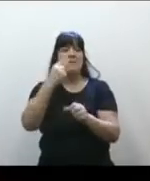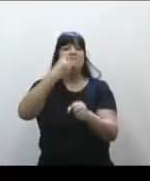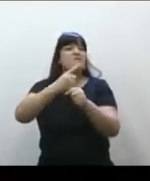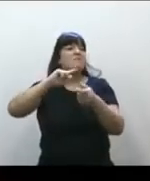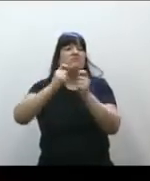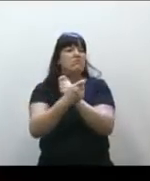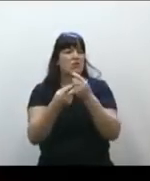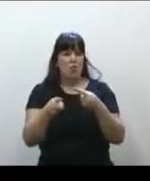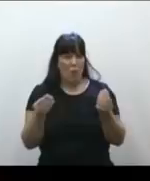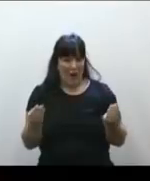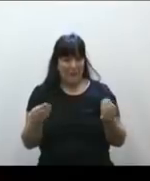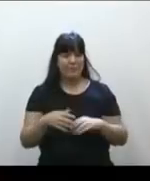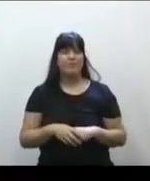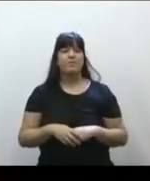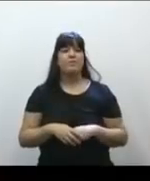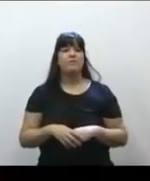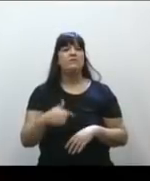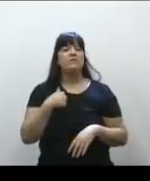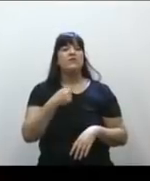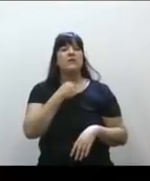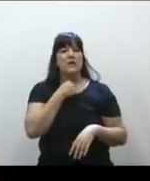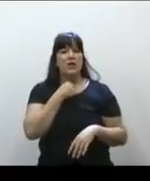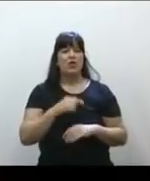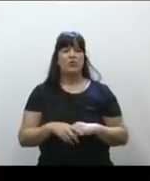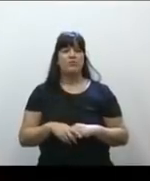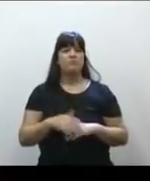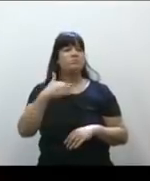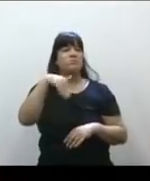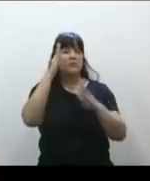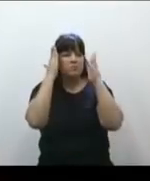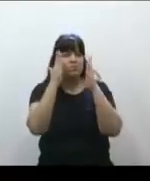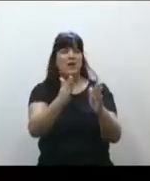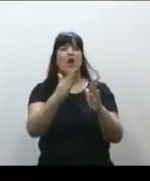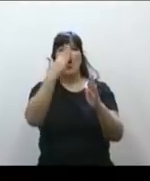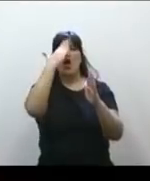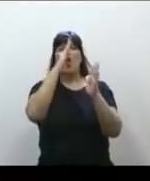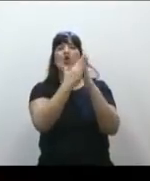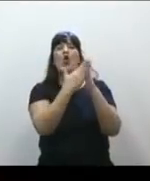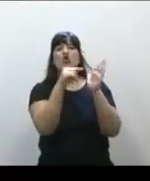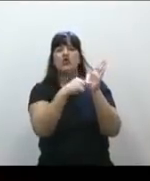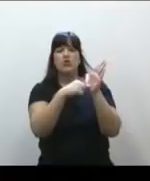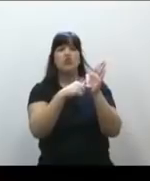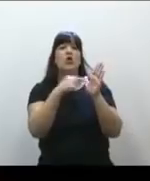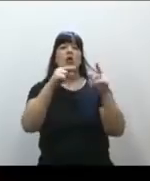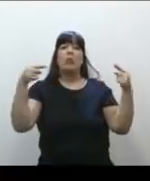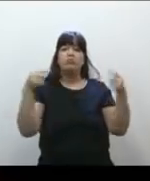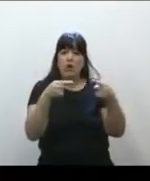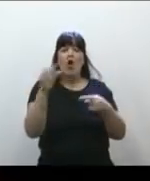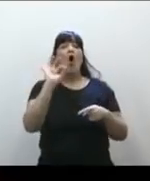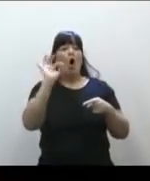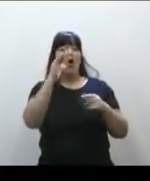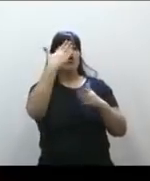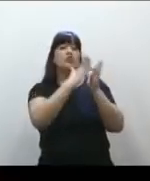quiero hacer foco en la constitucionalidad o inconstitucionalidad,